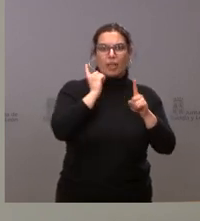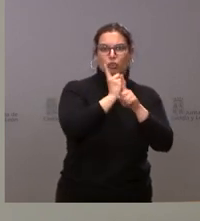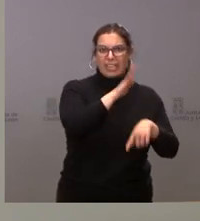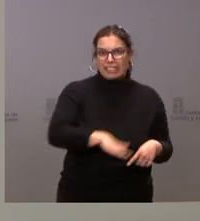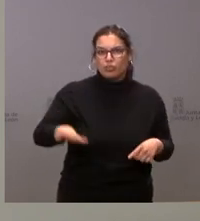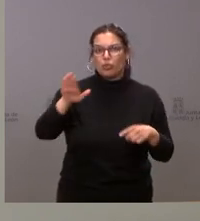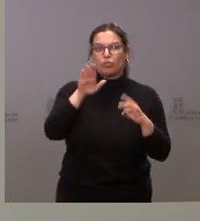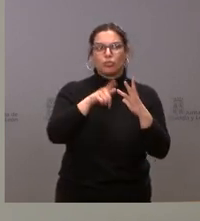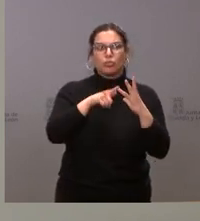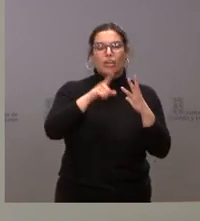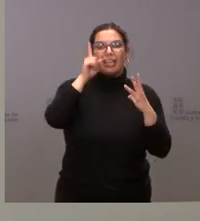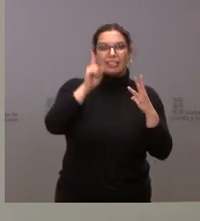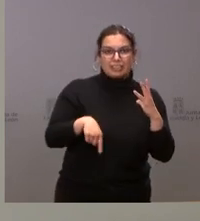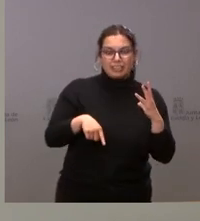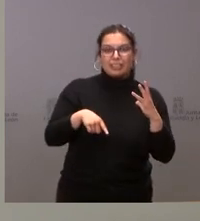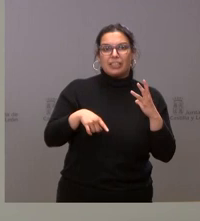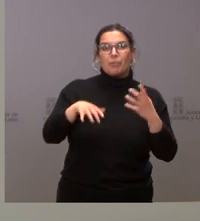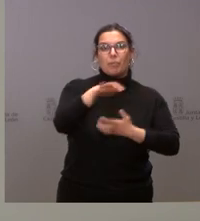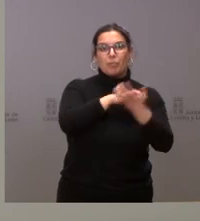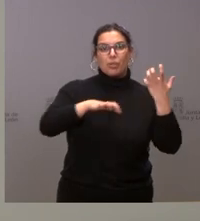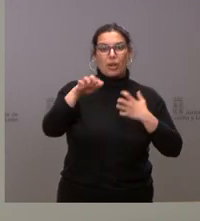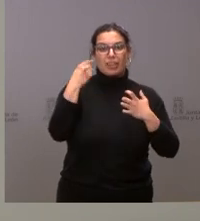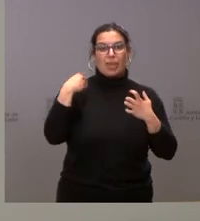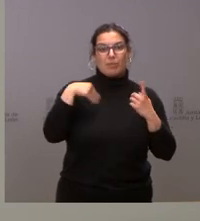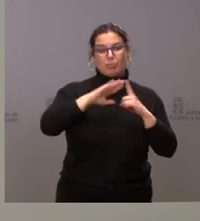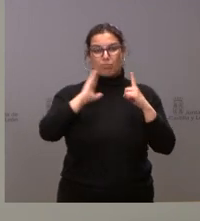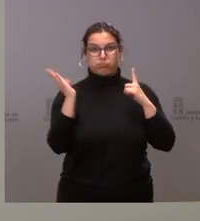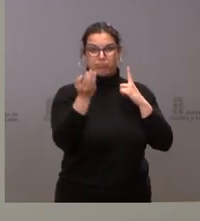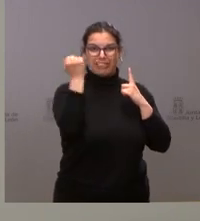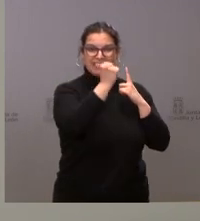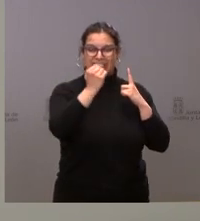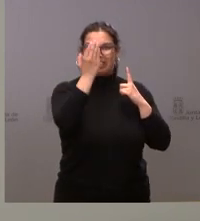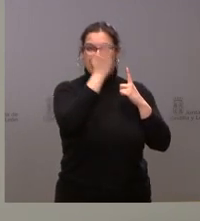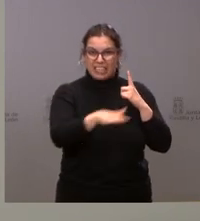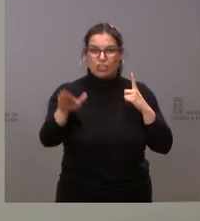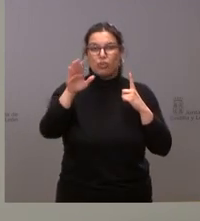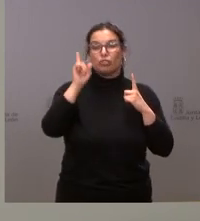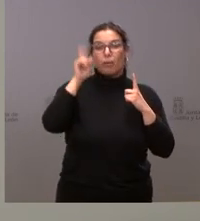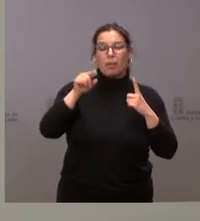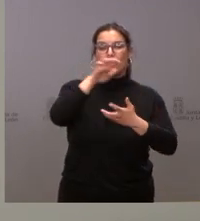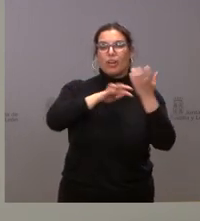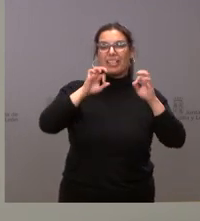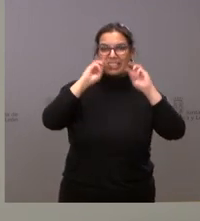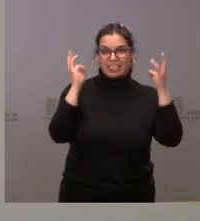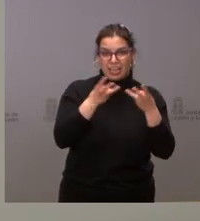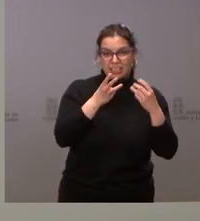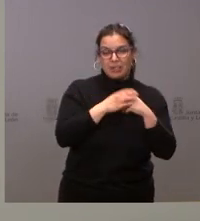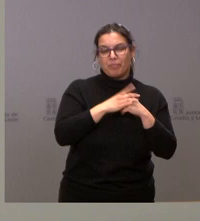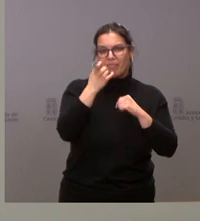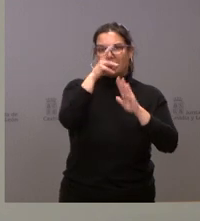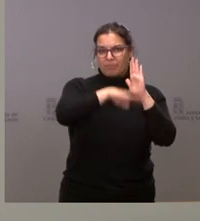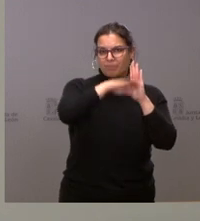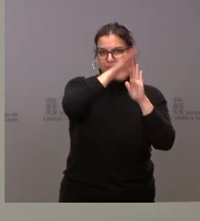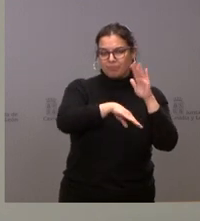incluso la violencia vicaria o la violencia por Internet, que también tendremos que regular. En el caso de